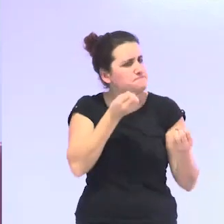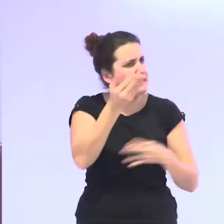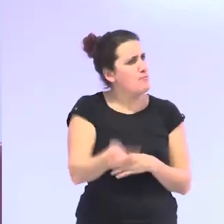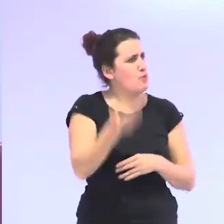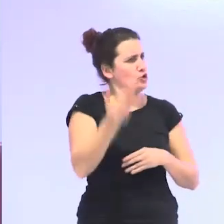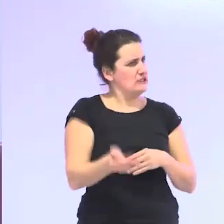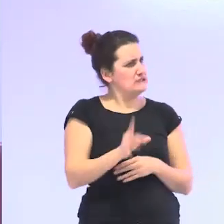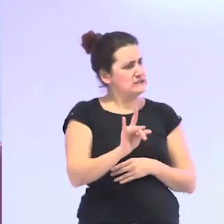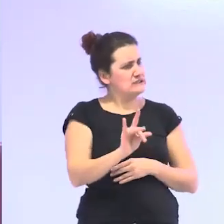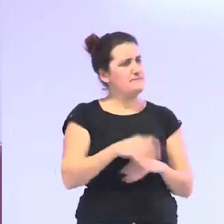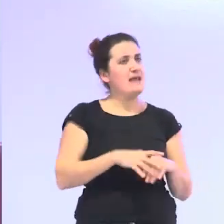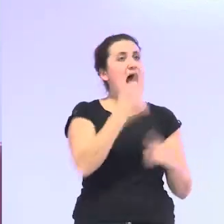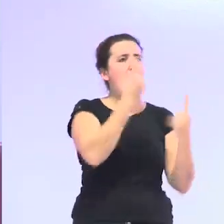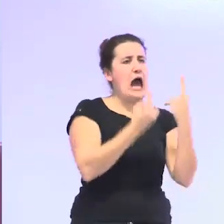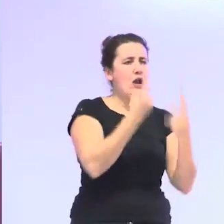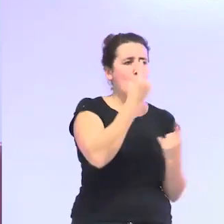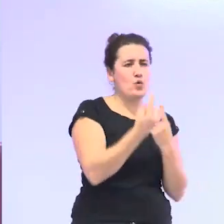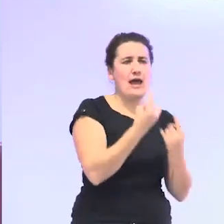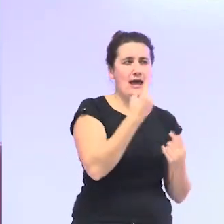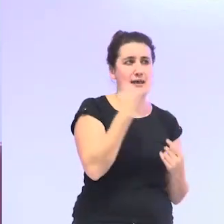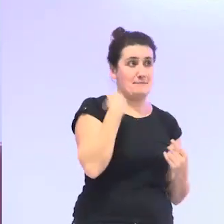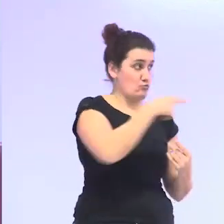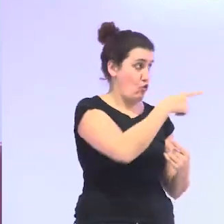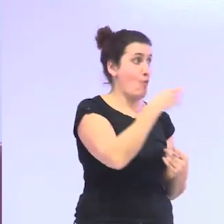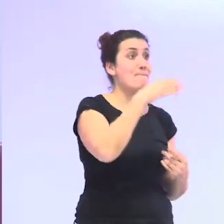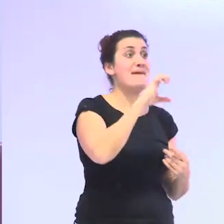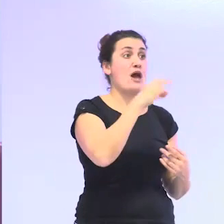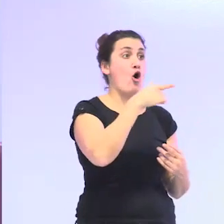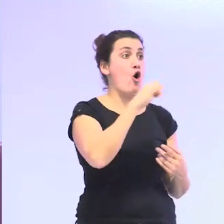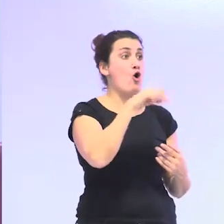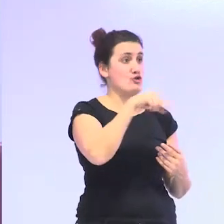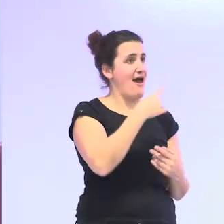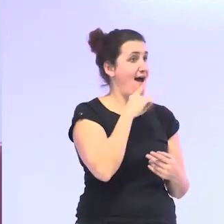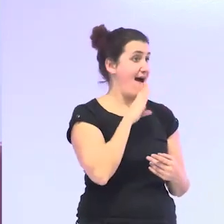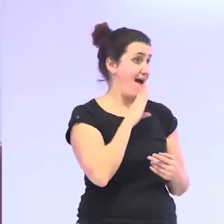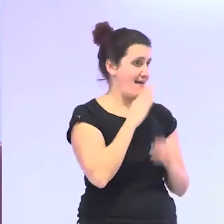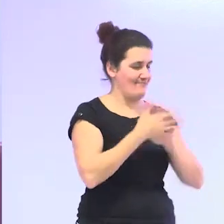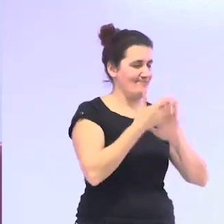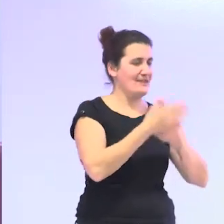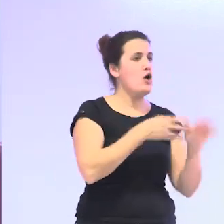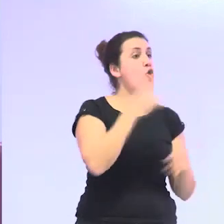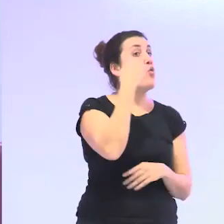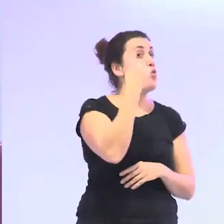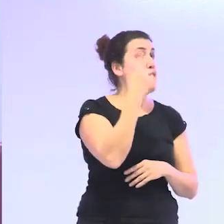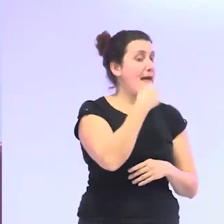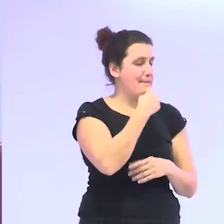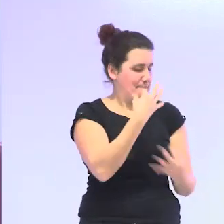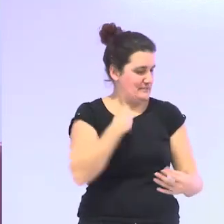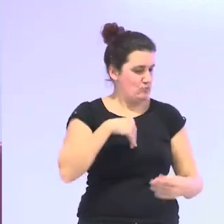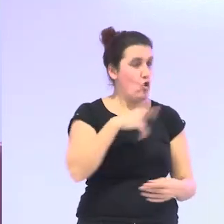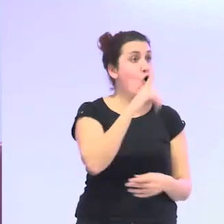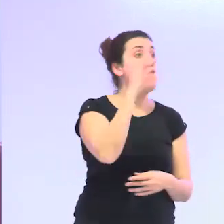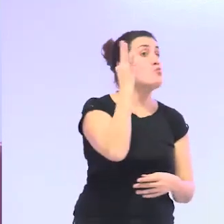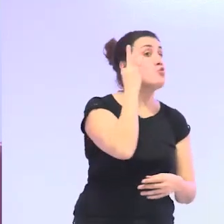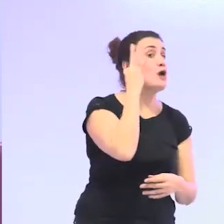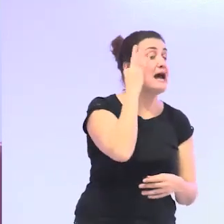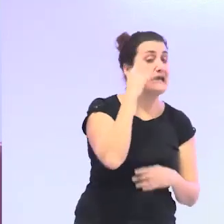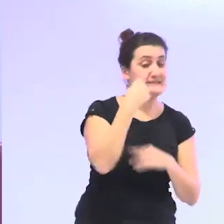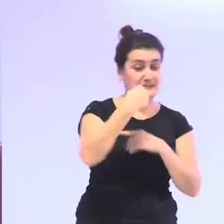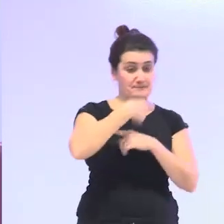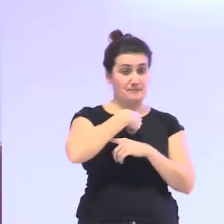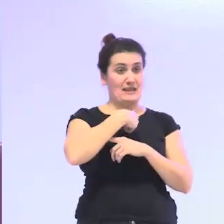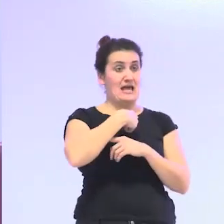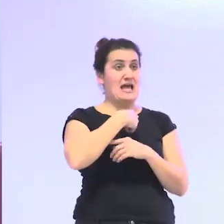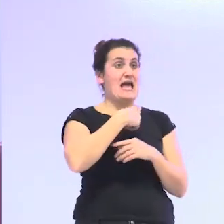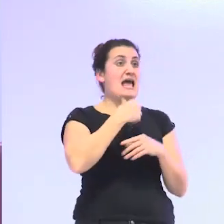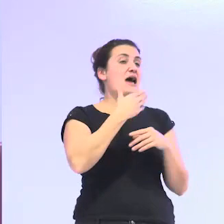y alguna de ellas que ha dicho precisamente Begoña una de ellas es que a las mujeres se nos considera mayores